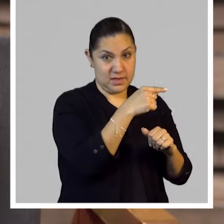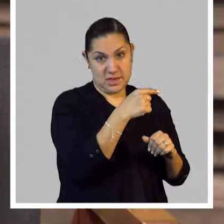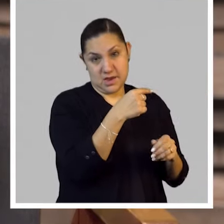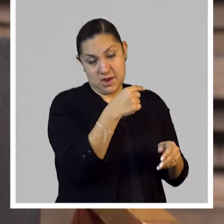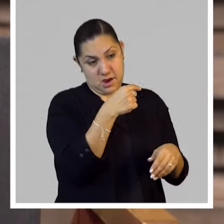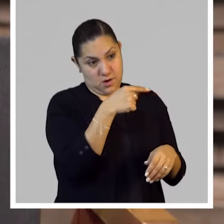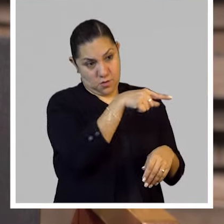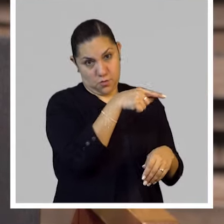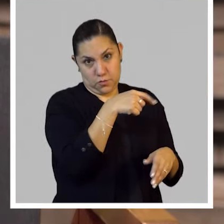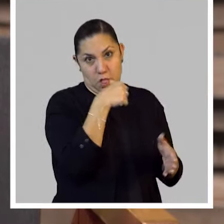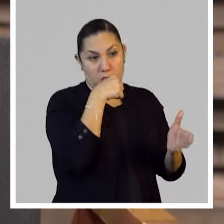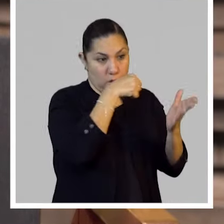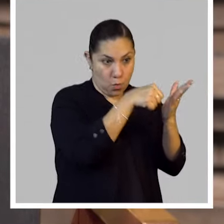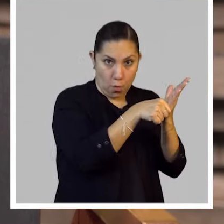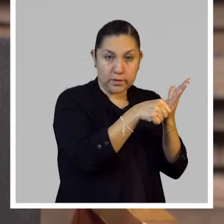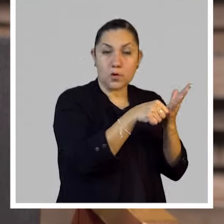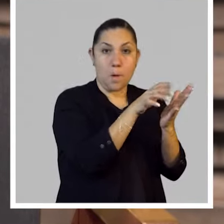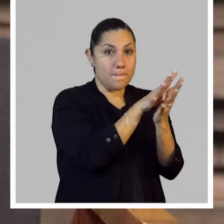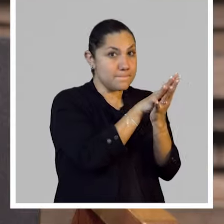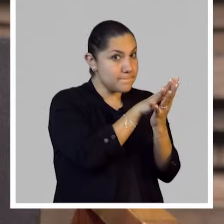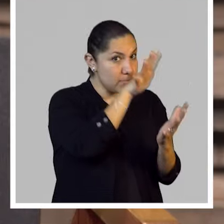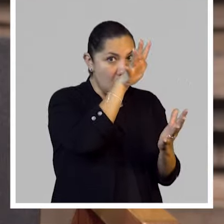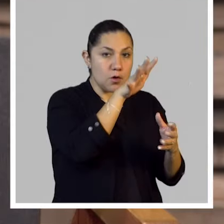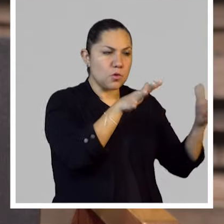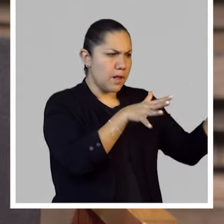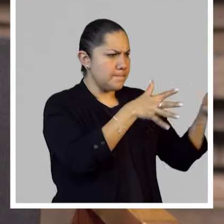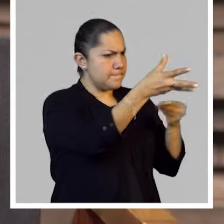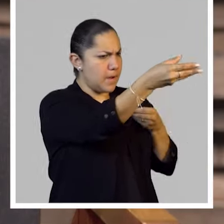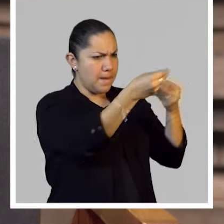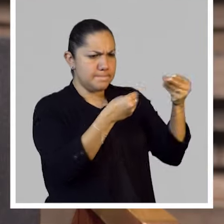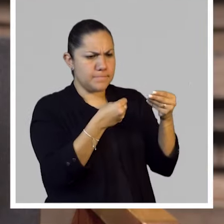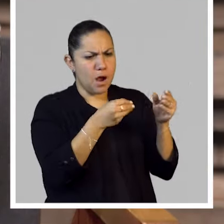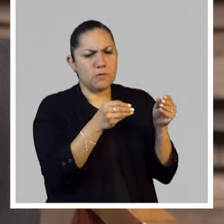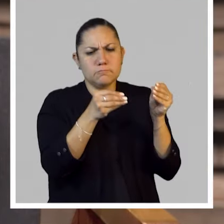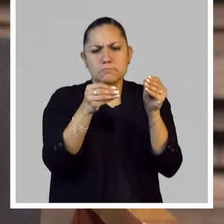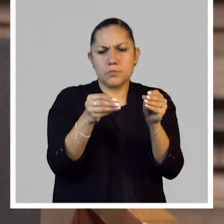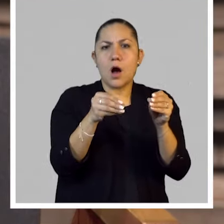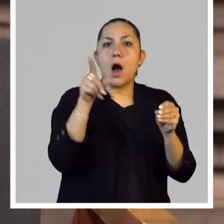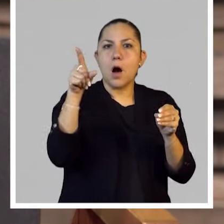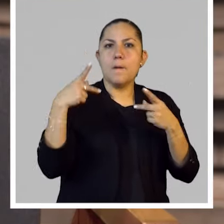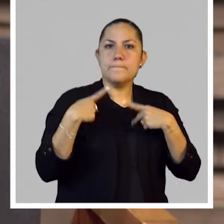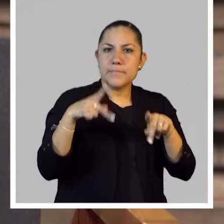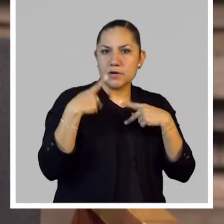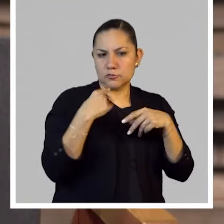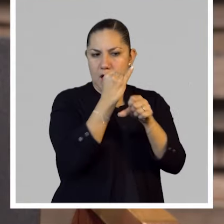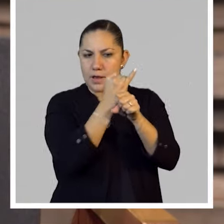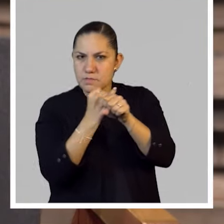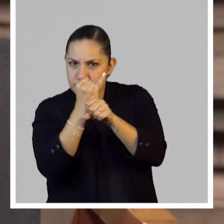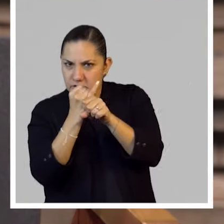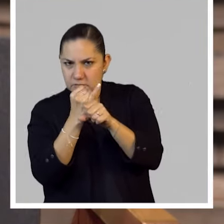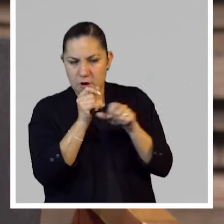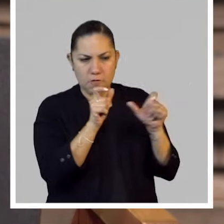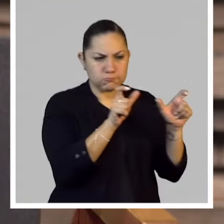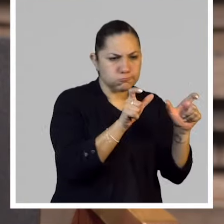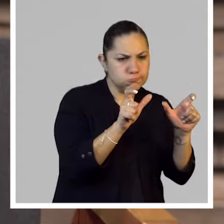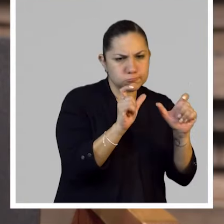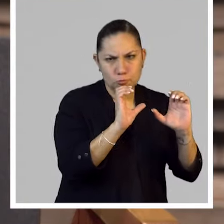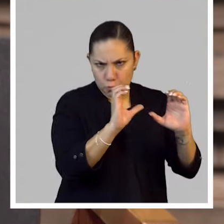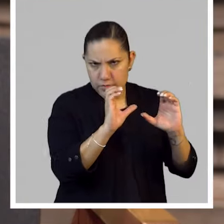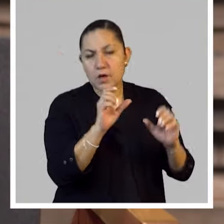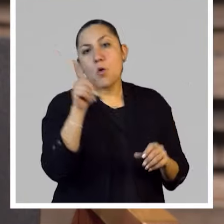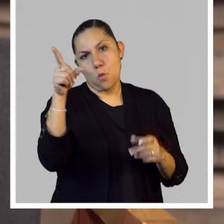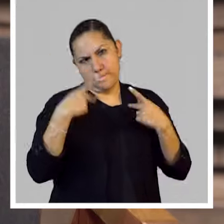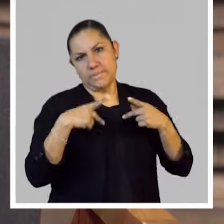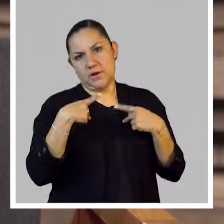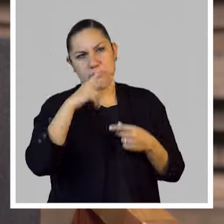están siendo custodiadas por personas, por investigadoras, por gente en la academia, pero pues incluso por